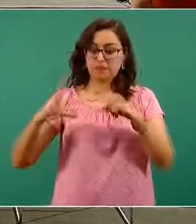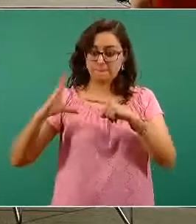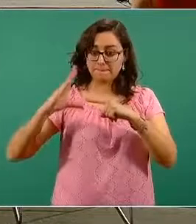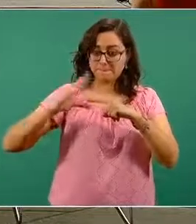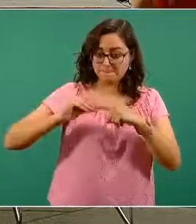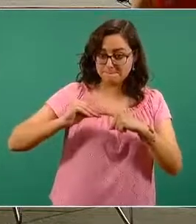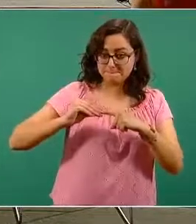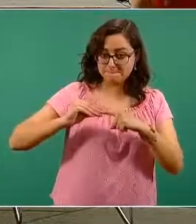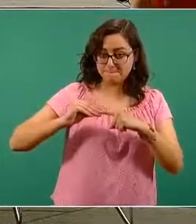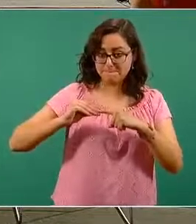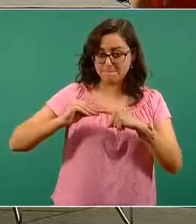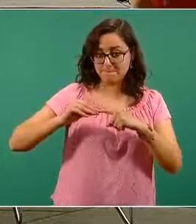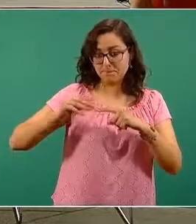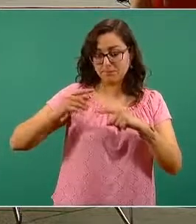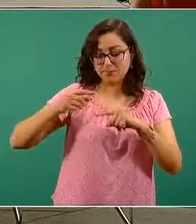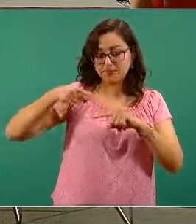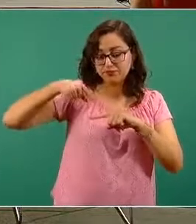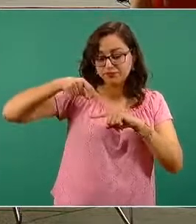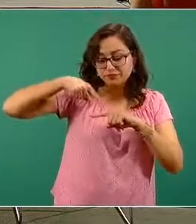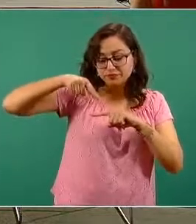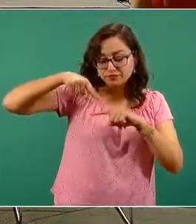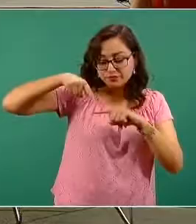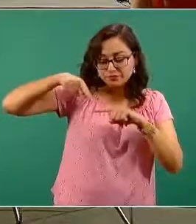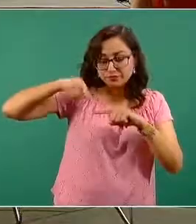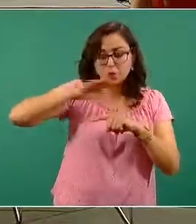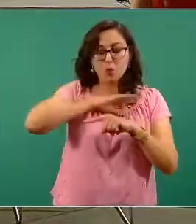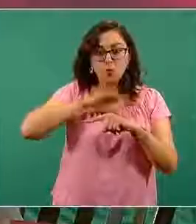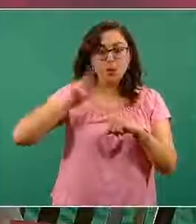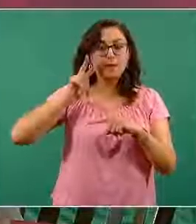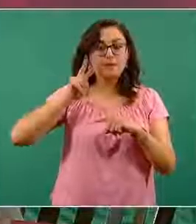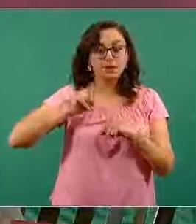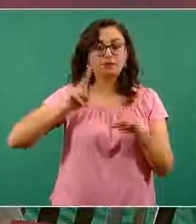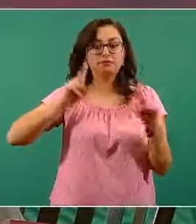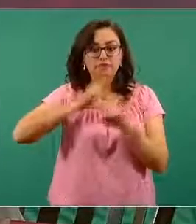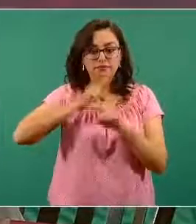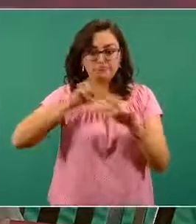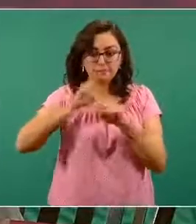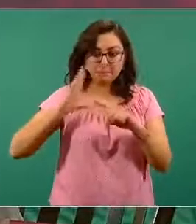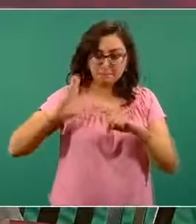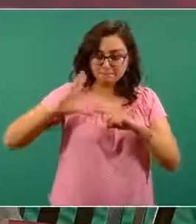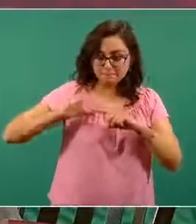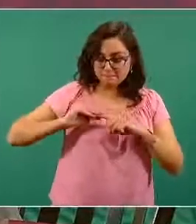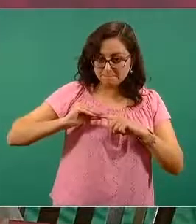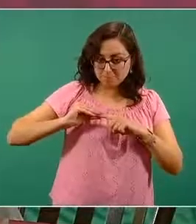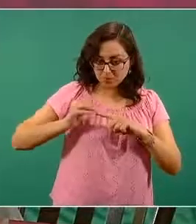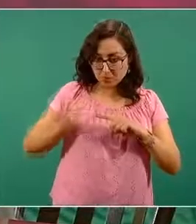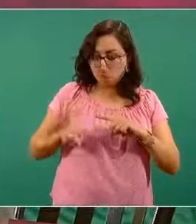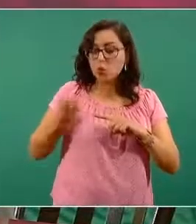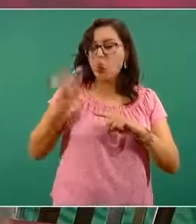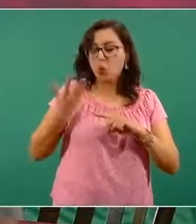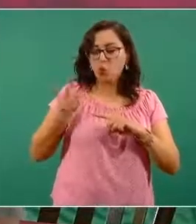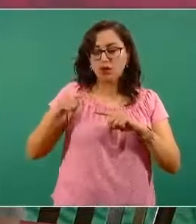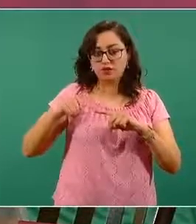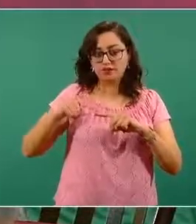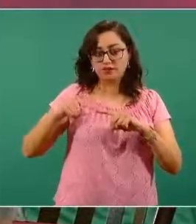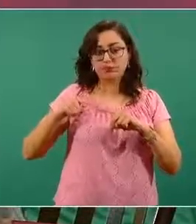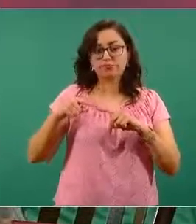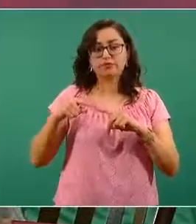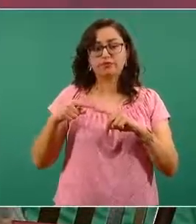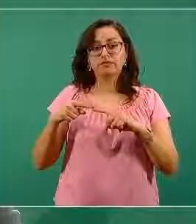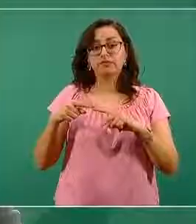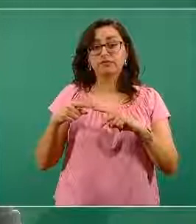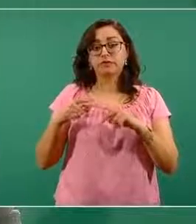con un oxímetro de pulso y que este nivel está por debajo